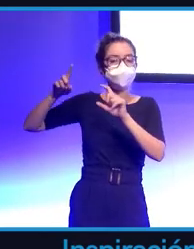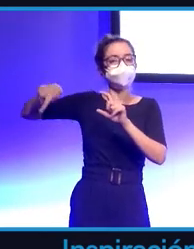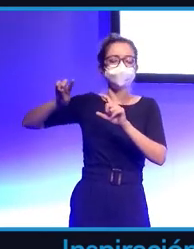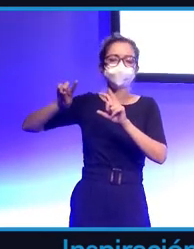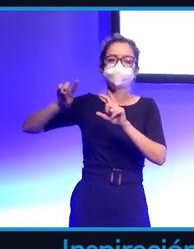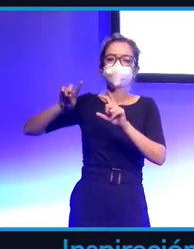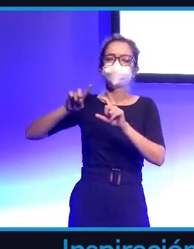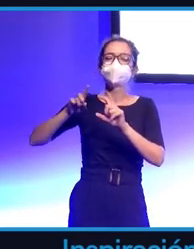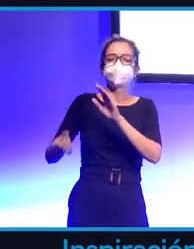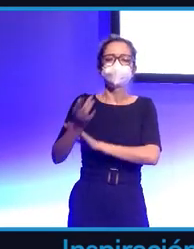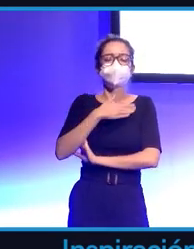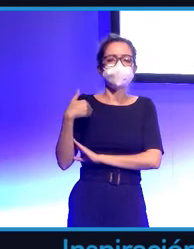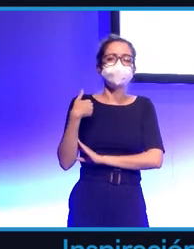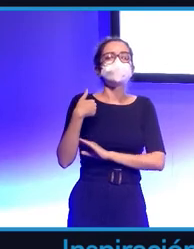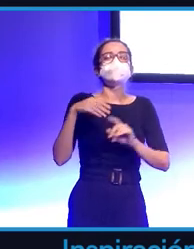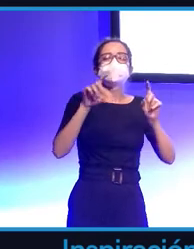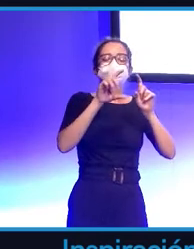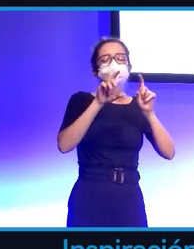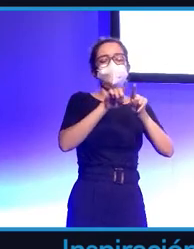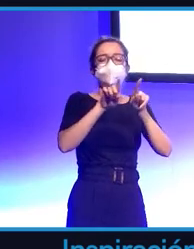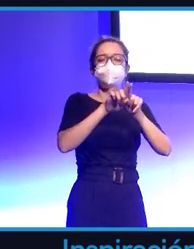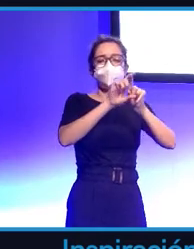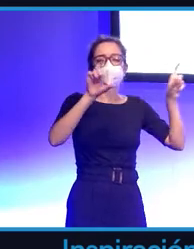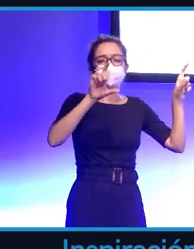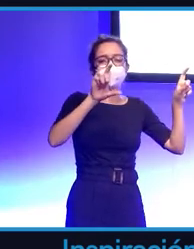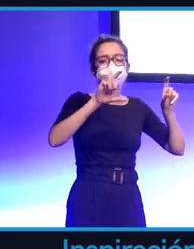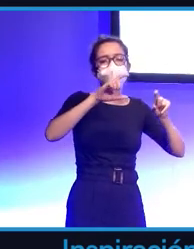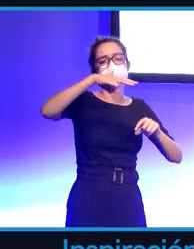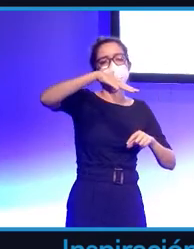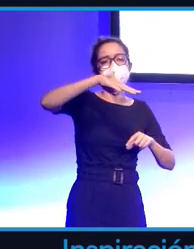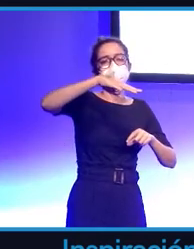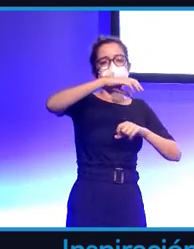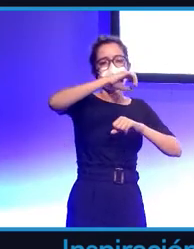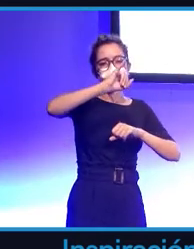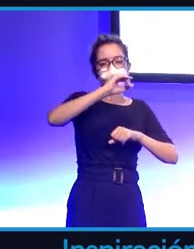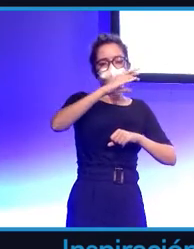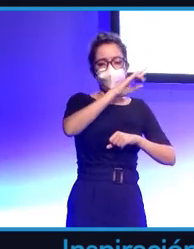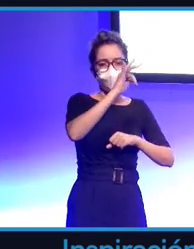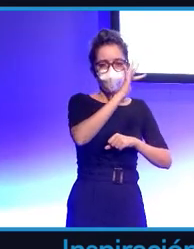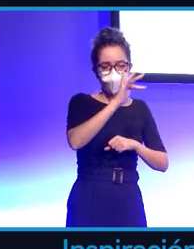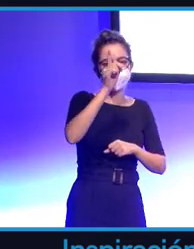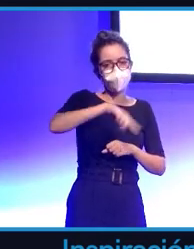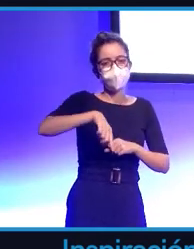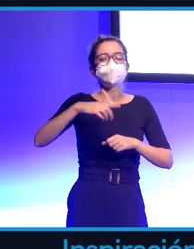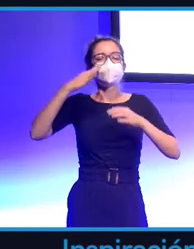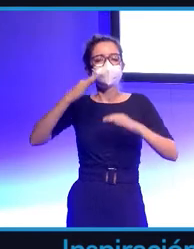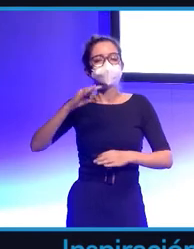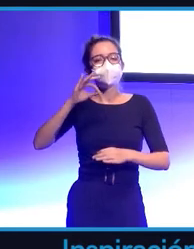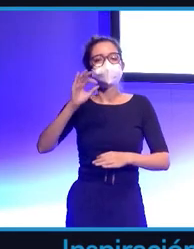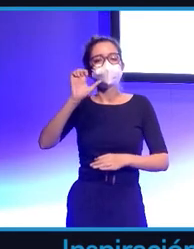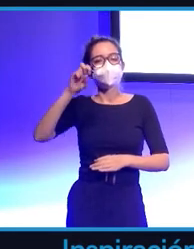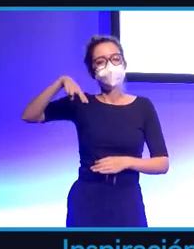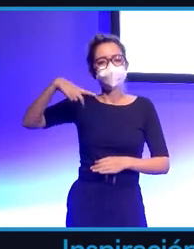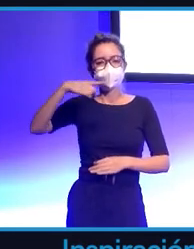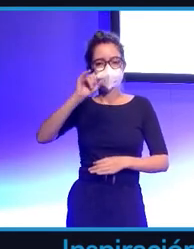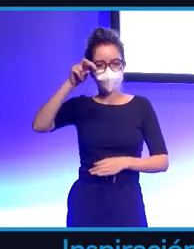único. Empresas como Microsoft acaban de anunciar hace unos días que también se meten dentro del metaverso. Unreal Engine, que es uno de los creadores